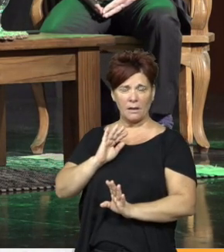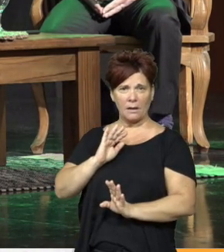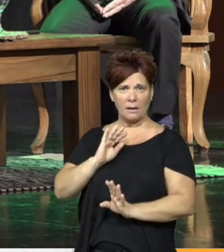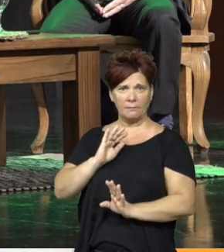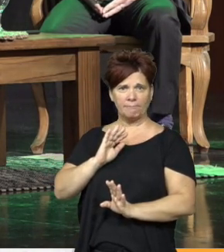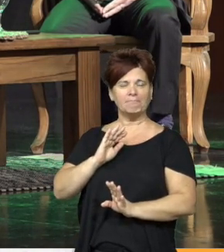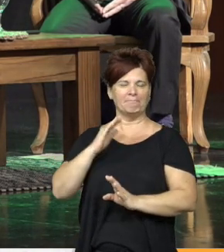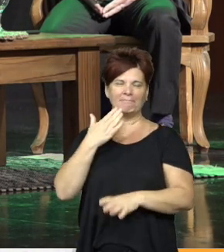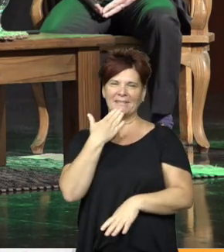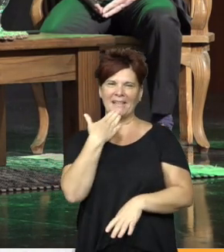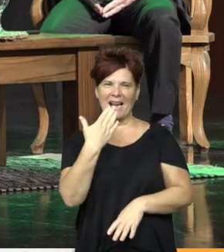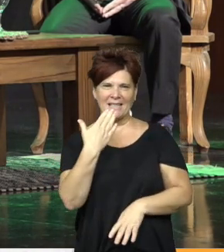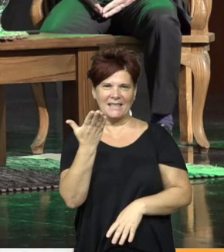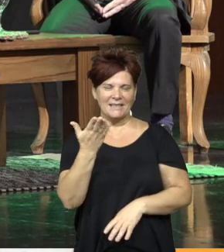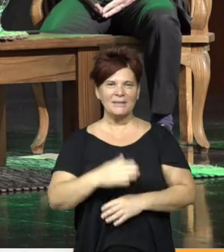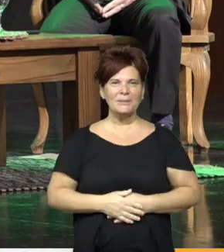no, por favor gracias a vos